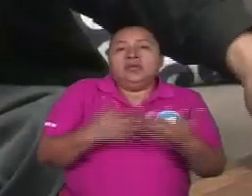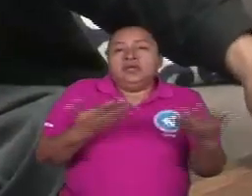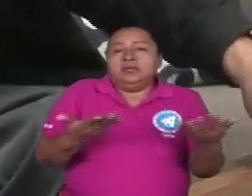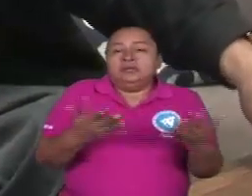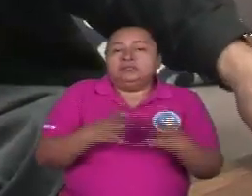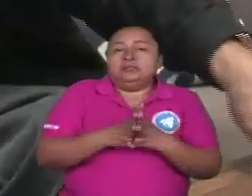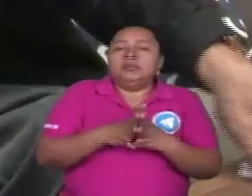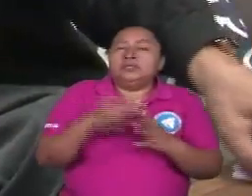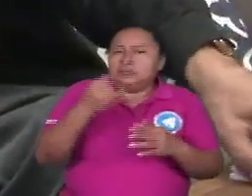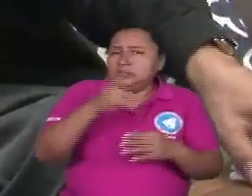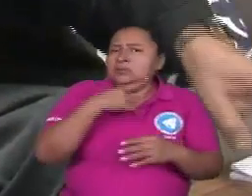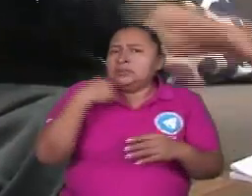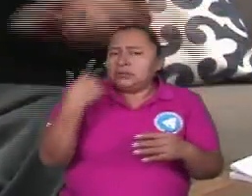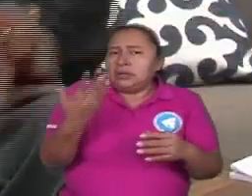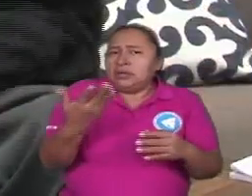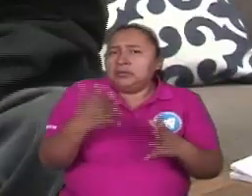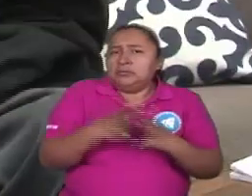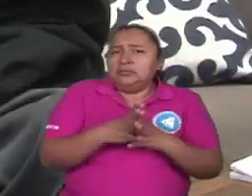y efectivamente